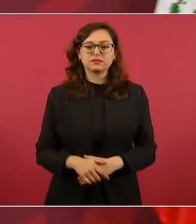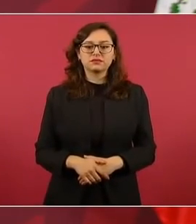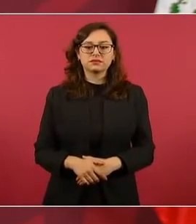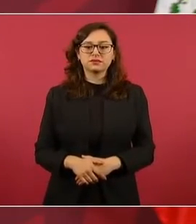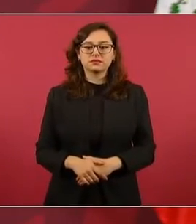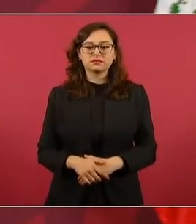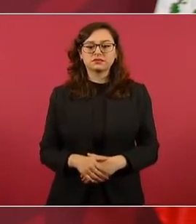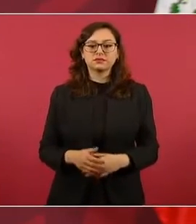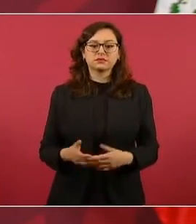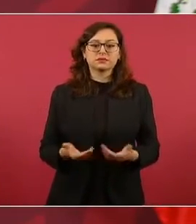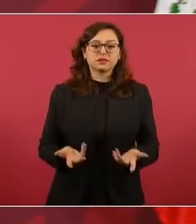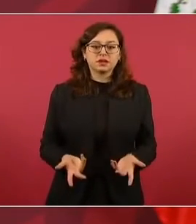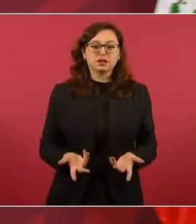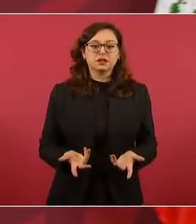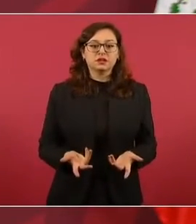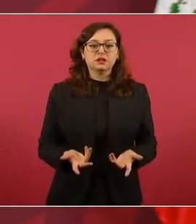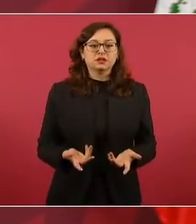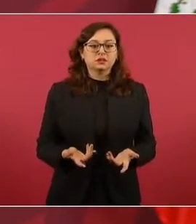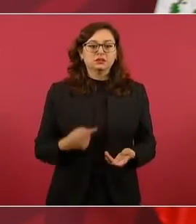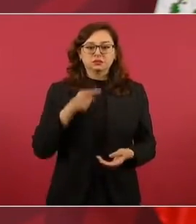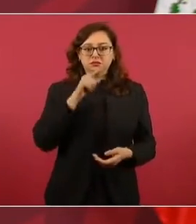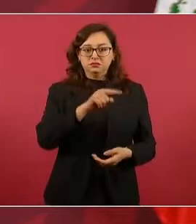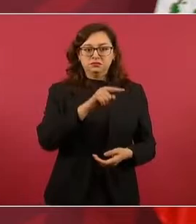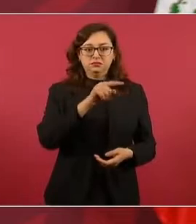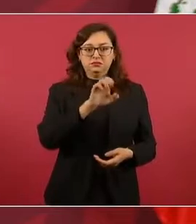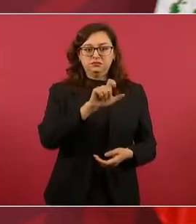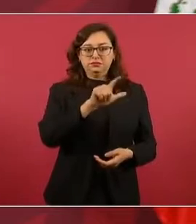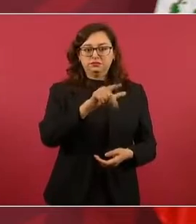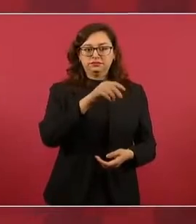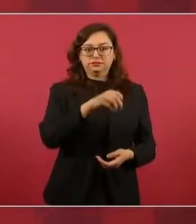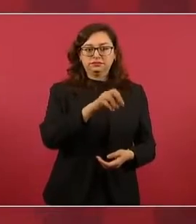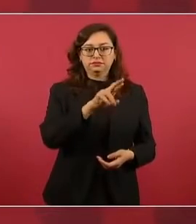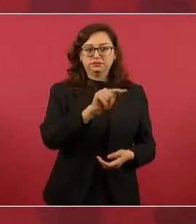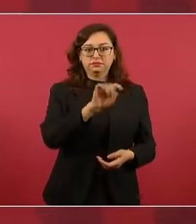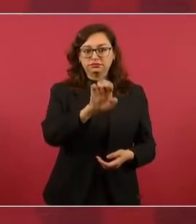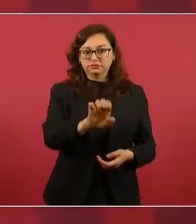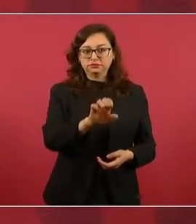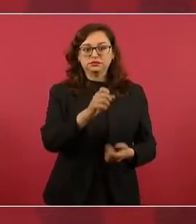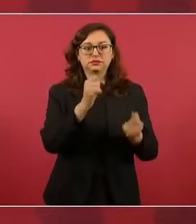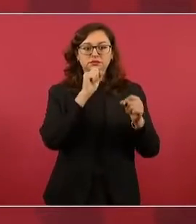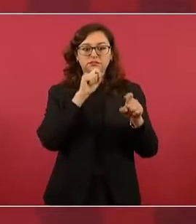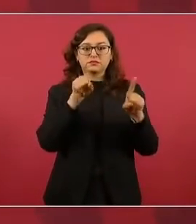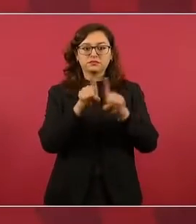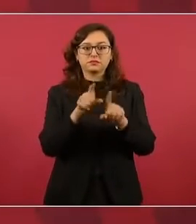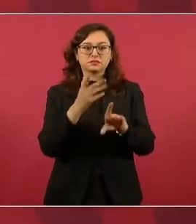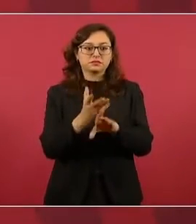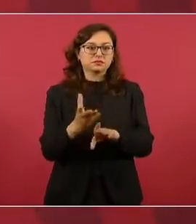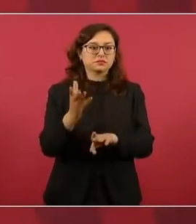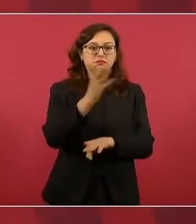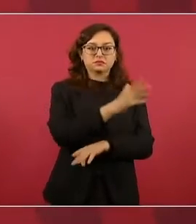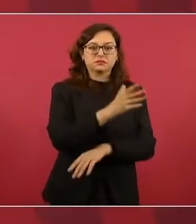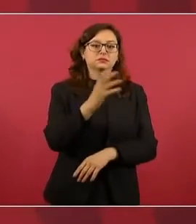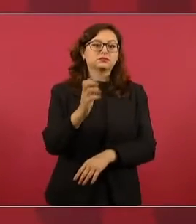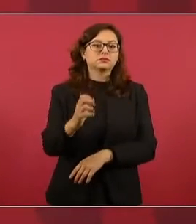Así como el Norte, en su tiempo, el diario de Yucatán